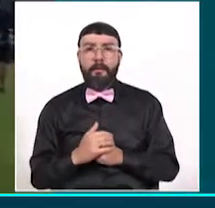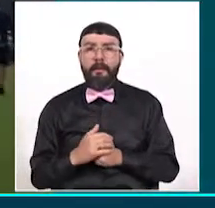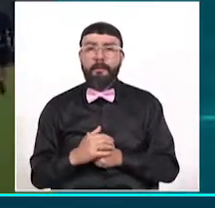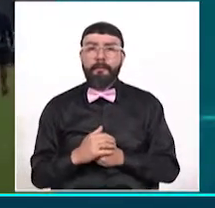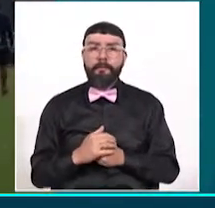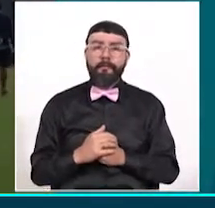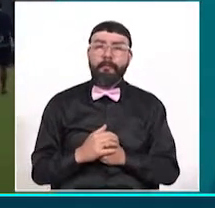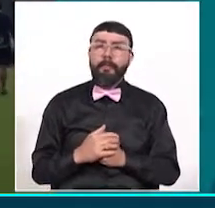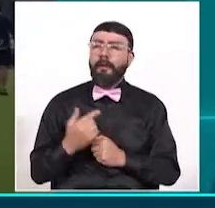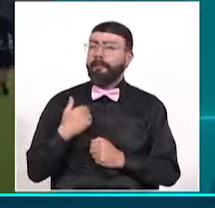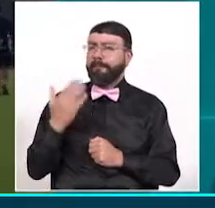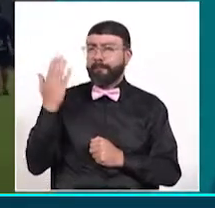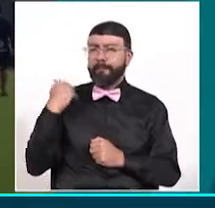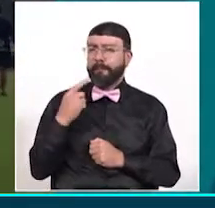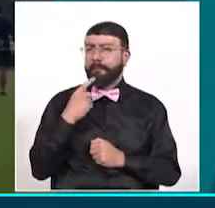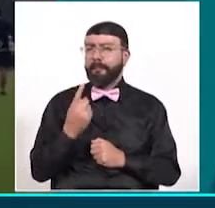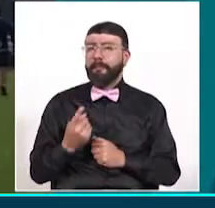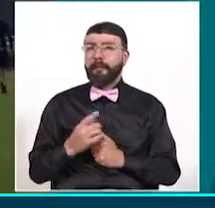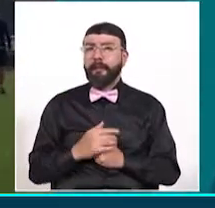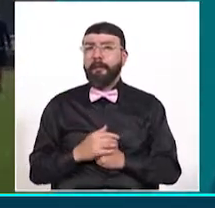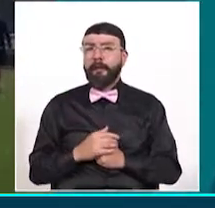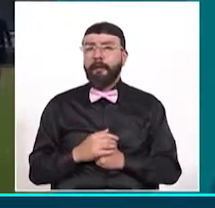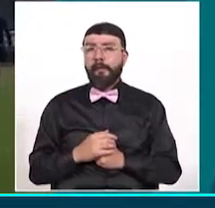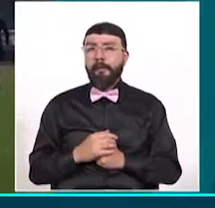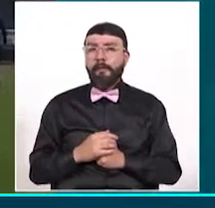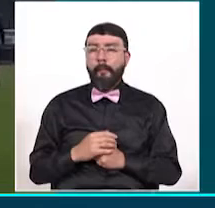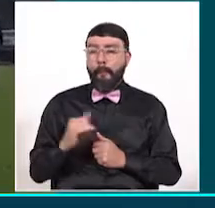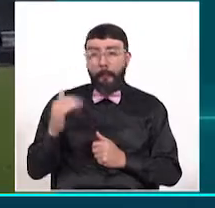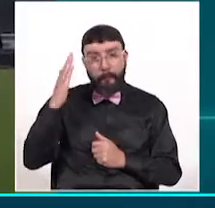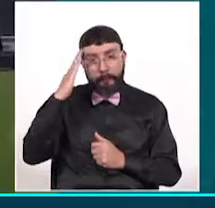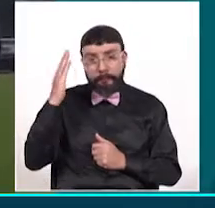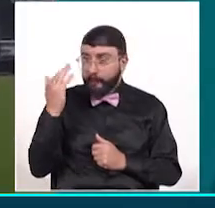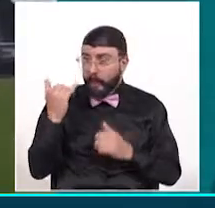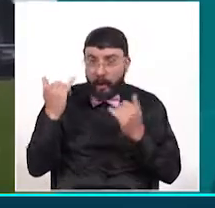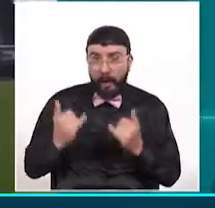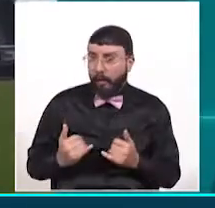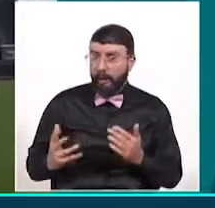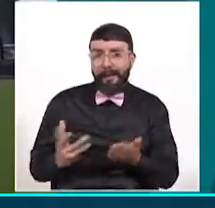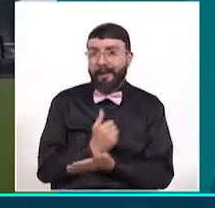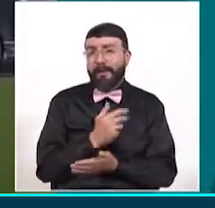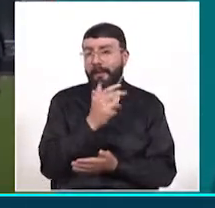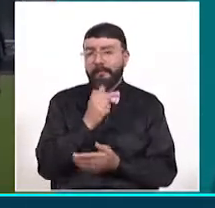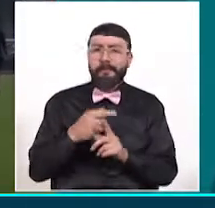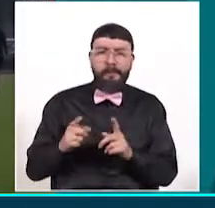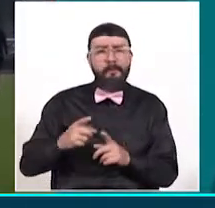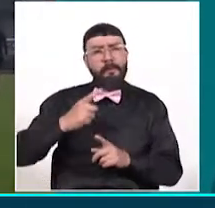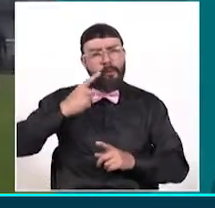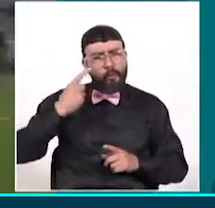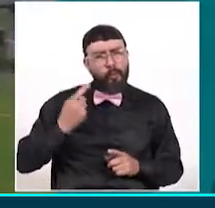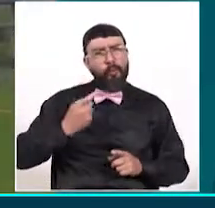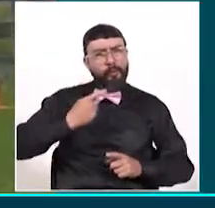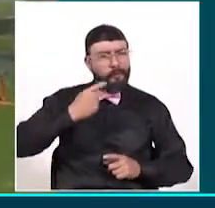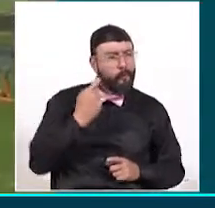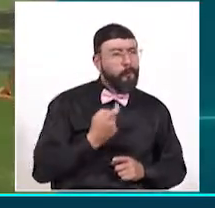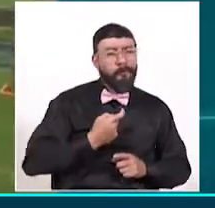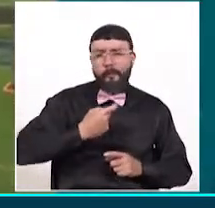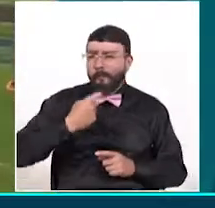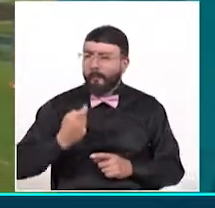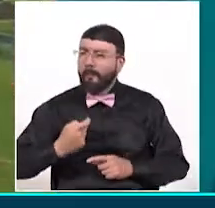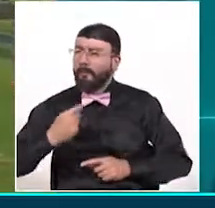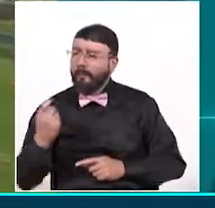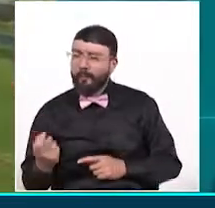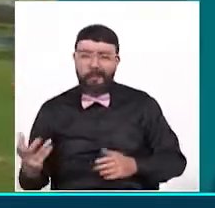Como dije, sabemos que no hemos ganado hasta ahora, pero bueno, estamos en esa búsqueda y estamos convencidos que